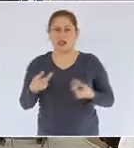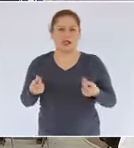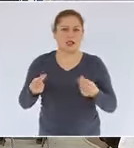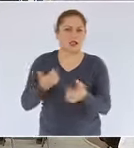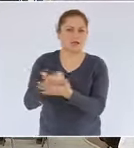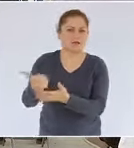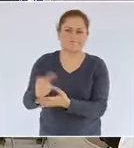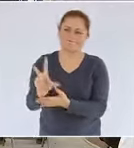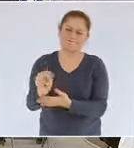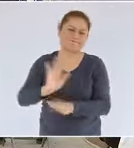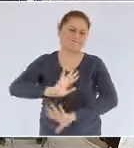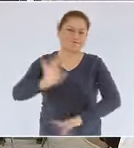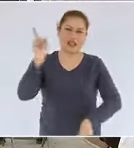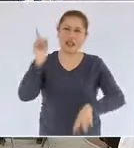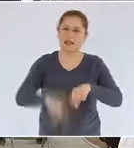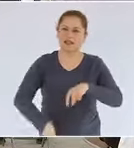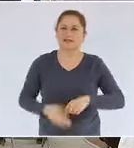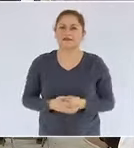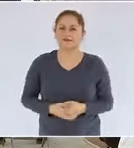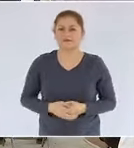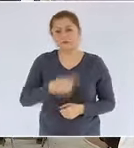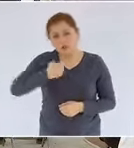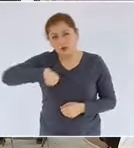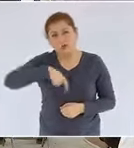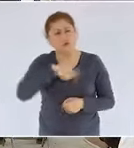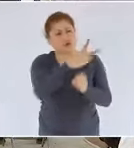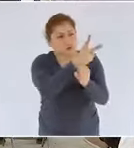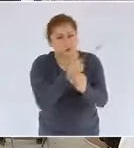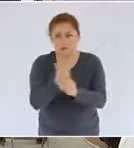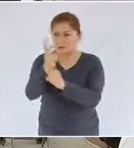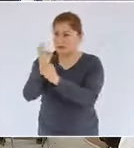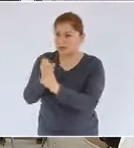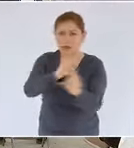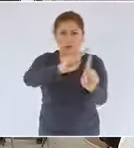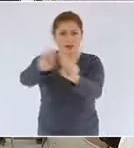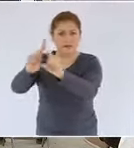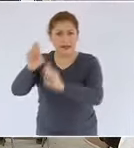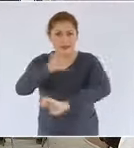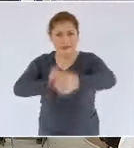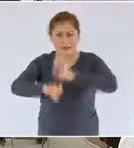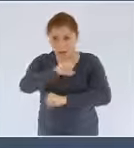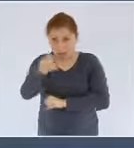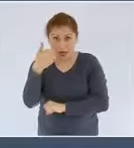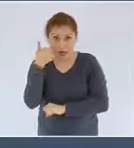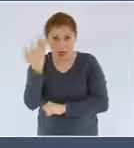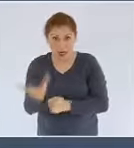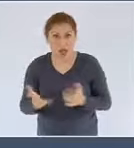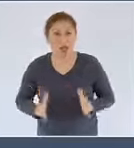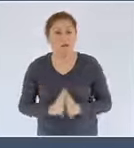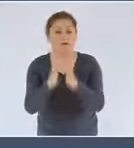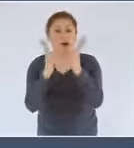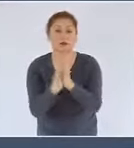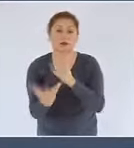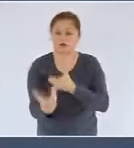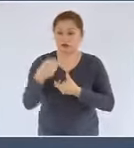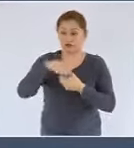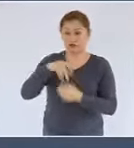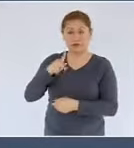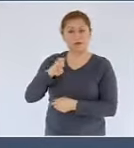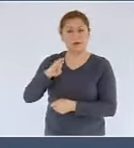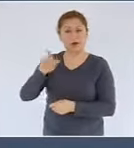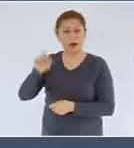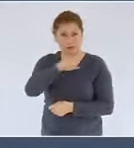Invitamos a todas las empresas a que canalicen sus peticiones y solicitudes de información